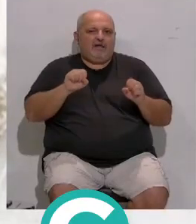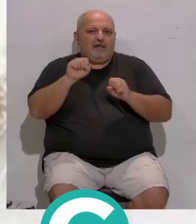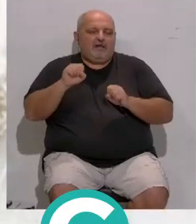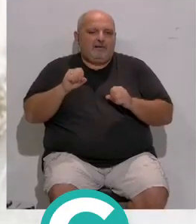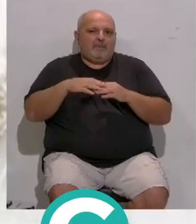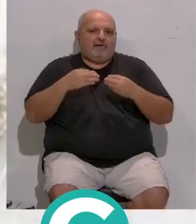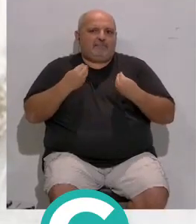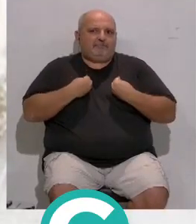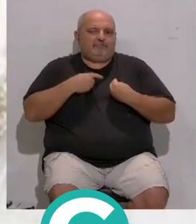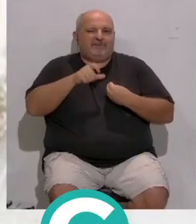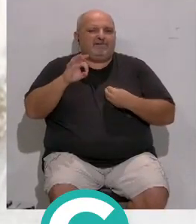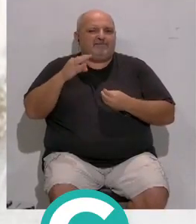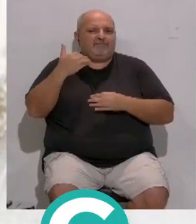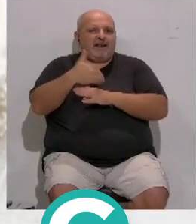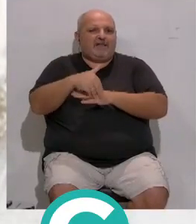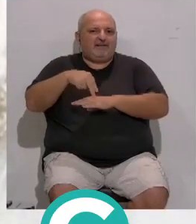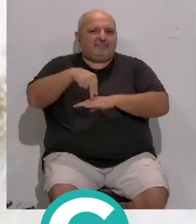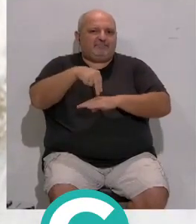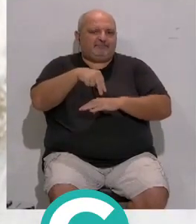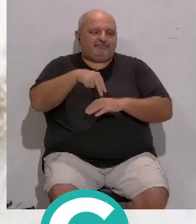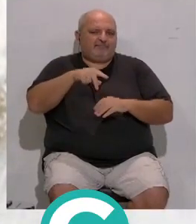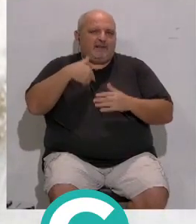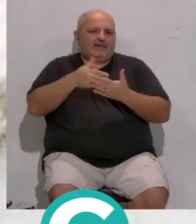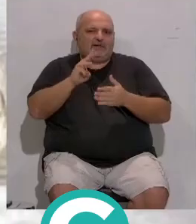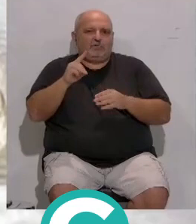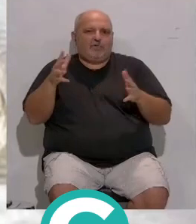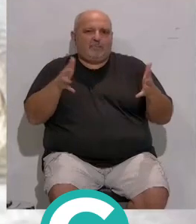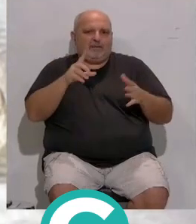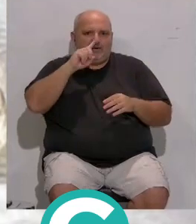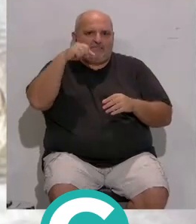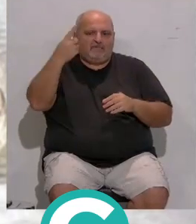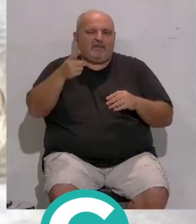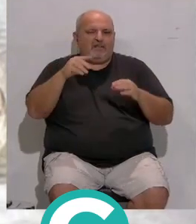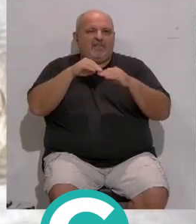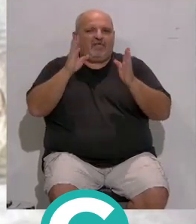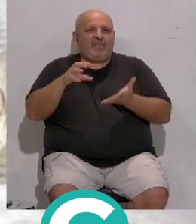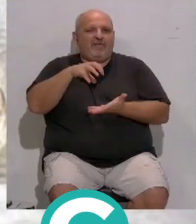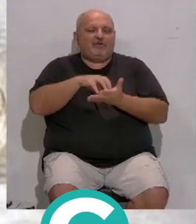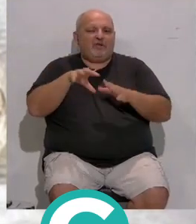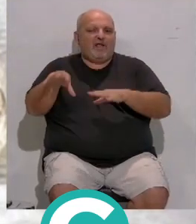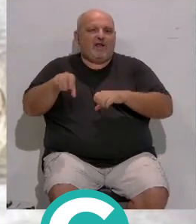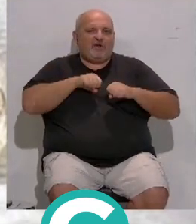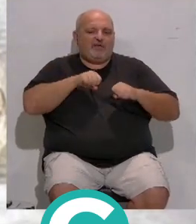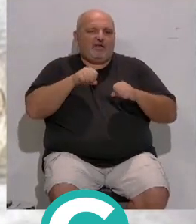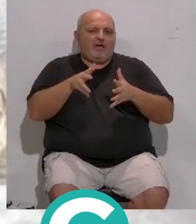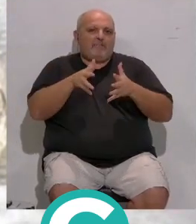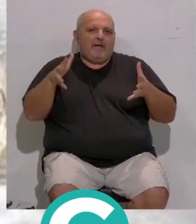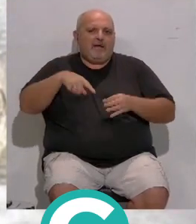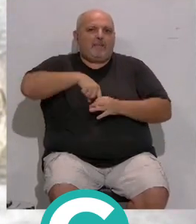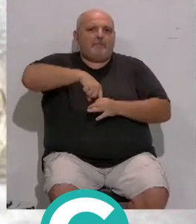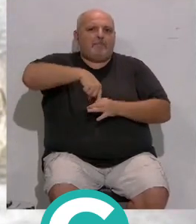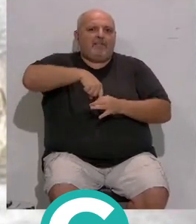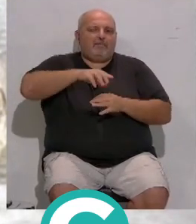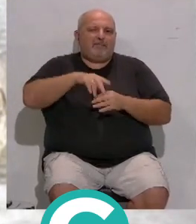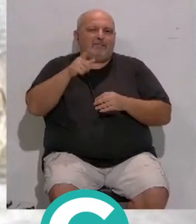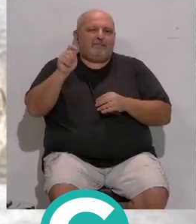supervivencia... ...a las personas sin hogar... ...y se extenderá hasta el 31 de marzo. El centro de acogida municipal... ...ha aumentado las plazas que ofrece de cara...